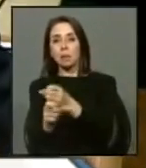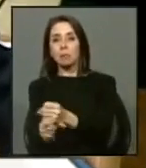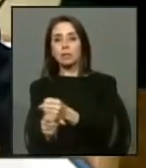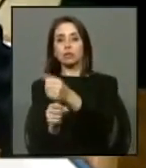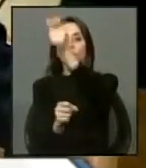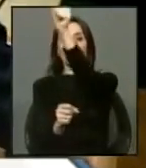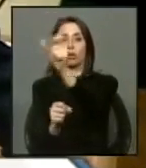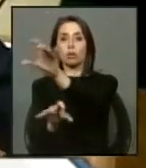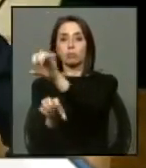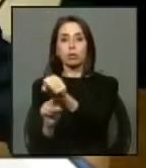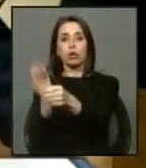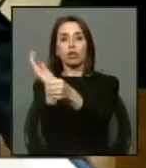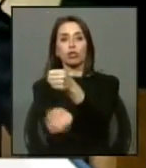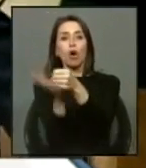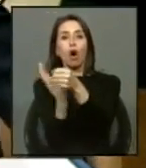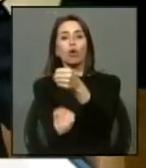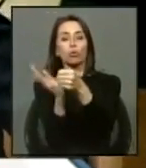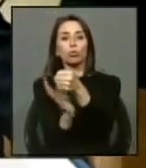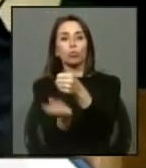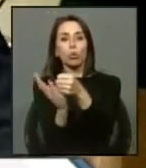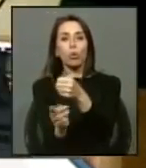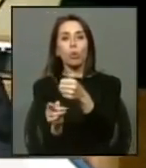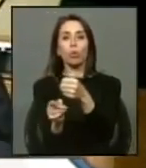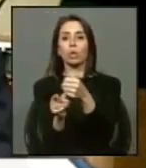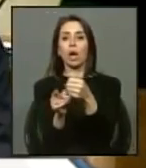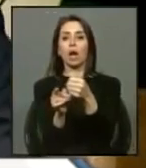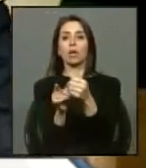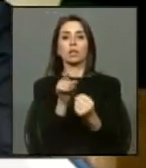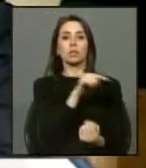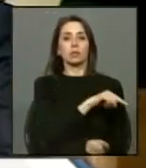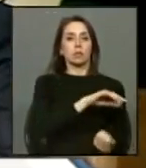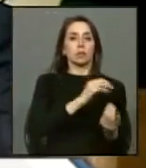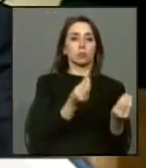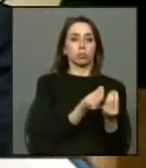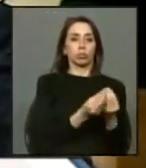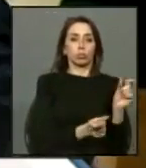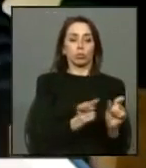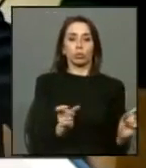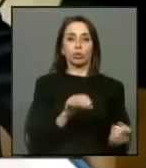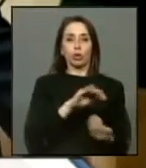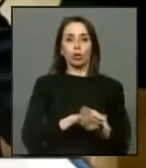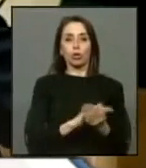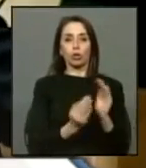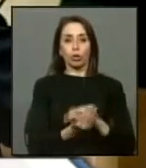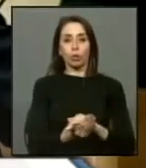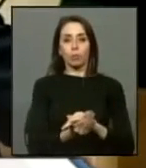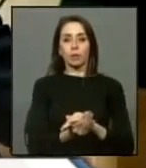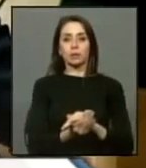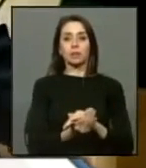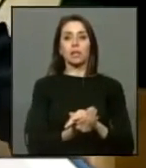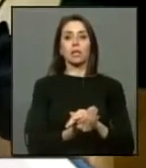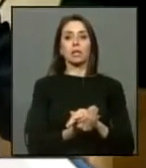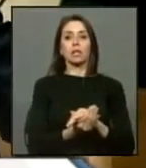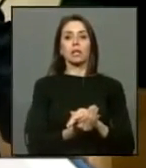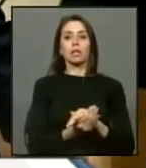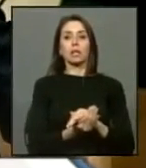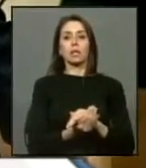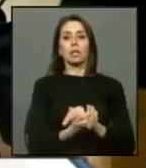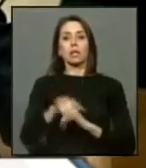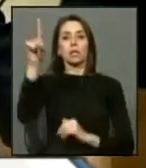tortura de ser cómplices muchos hoy día judicializar